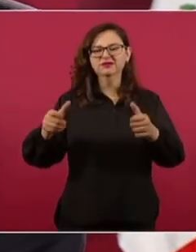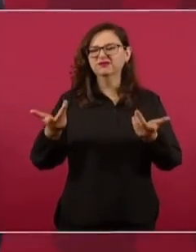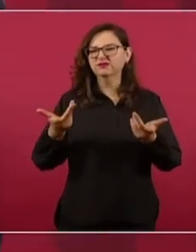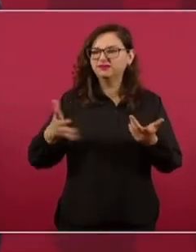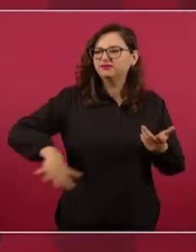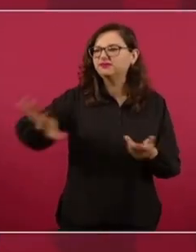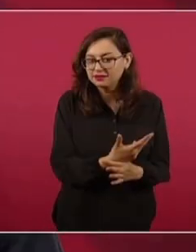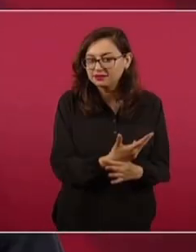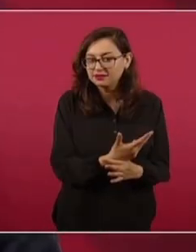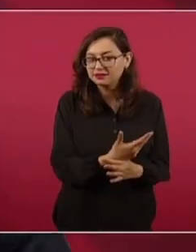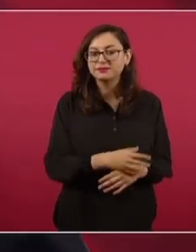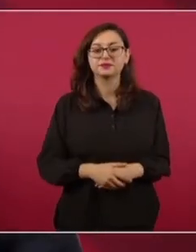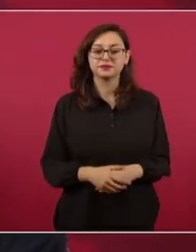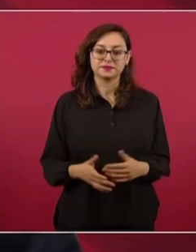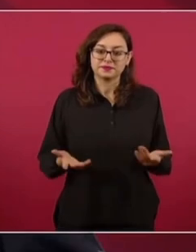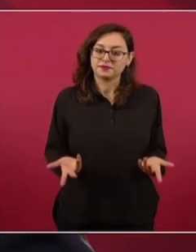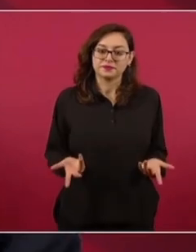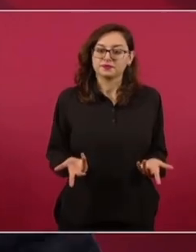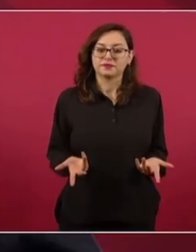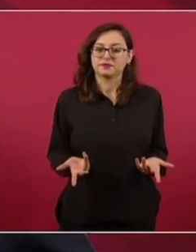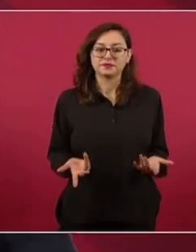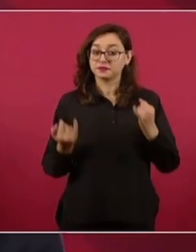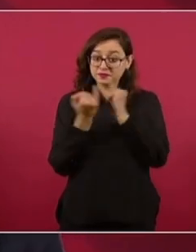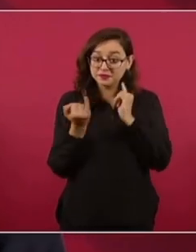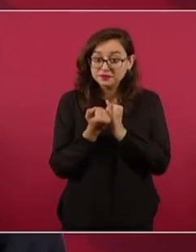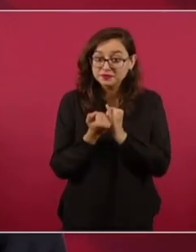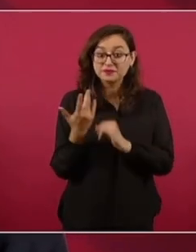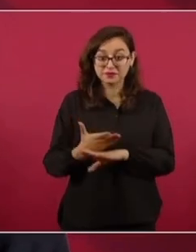no les importaba la economía popular. Entonces, ya no es lo mismo,